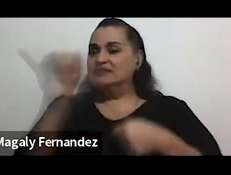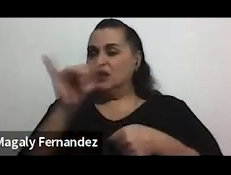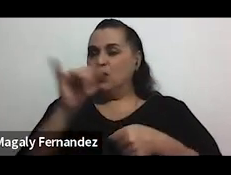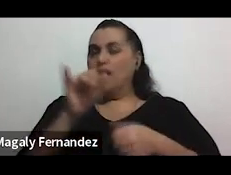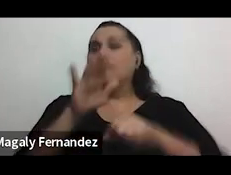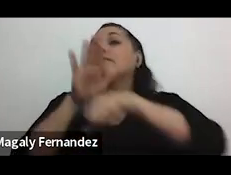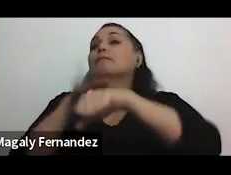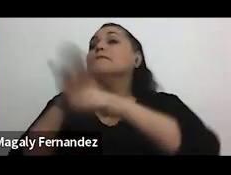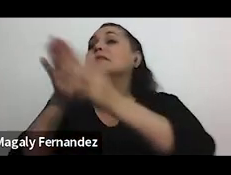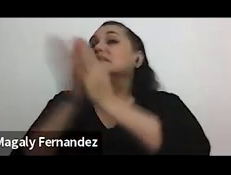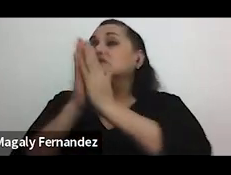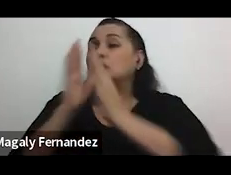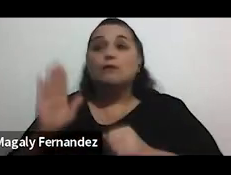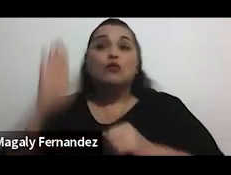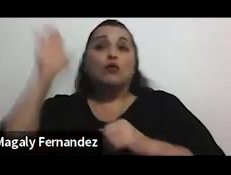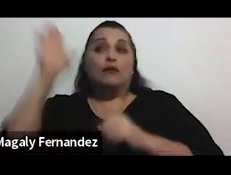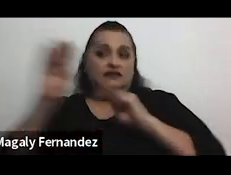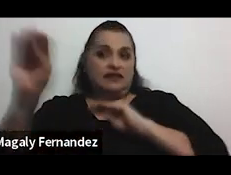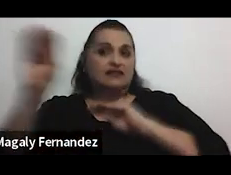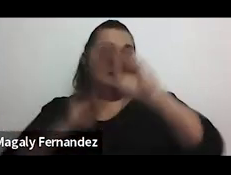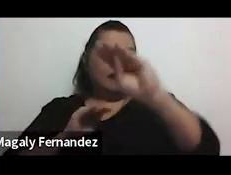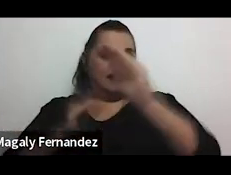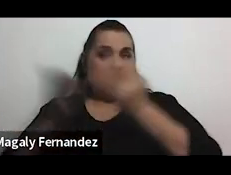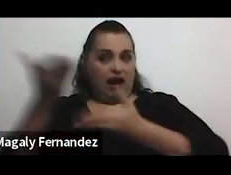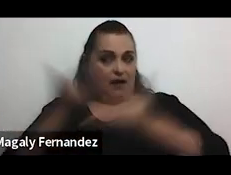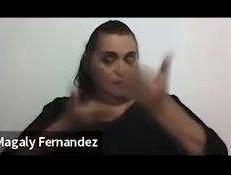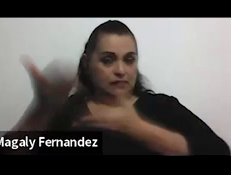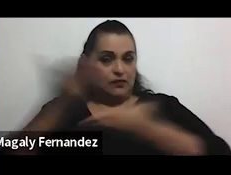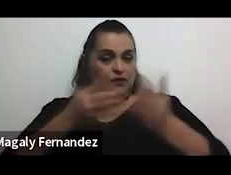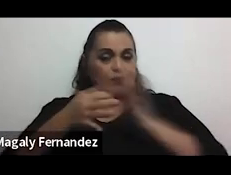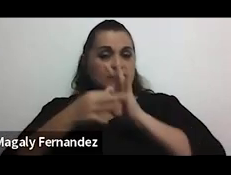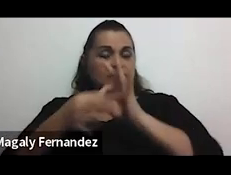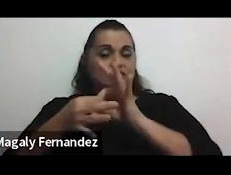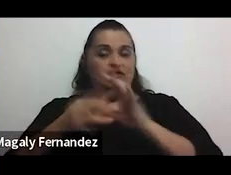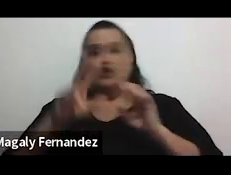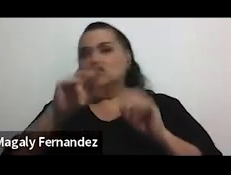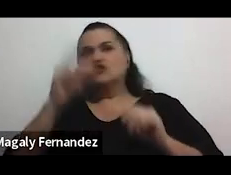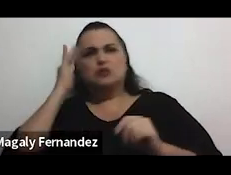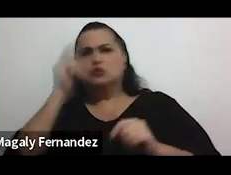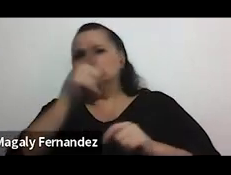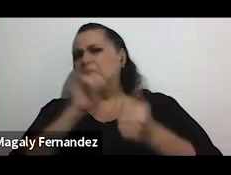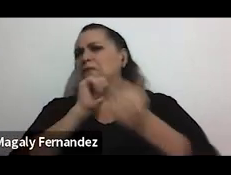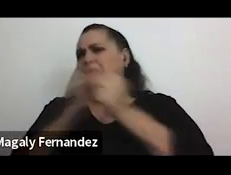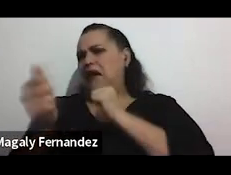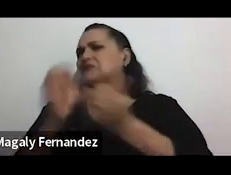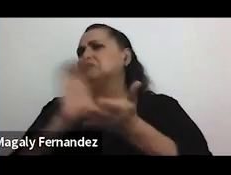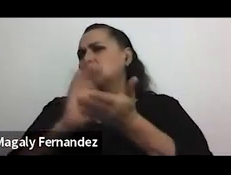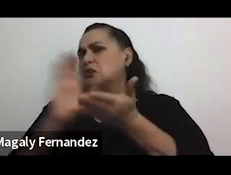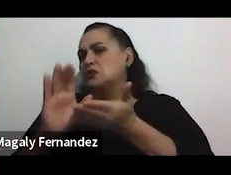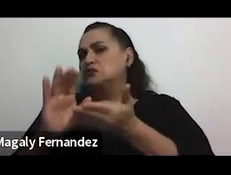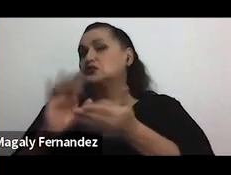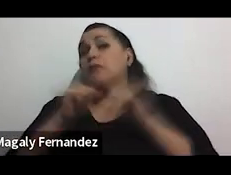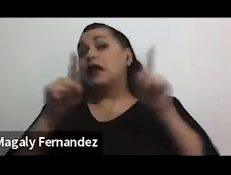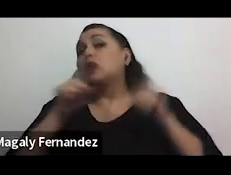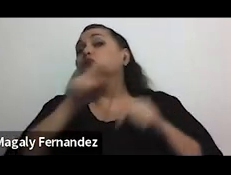petición una promesa de intercambio en cuanto a no se preocupe usted va a pasar este curso por ejemplo y a cambio de